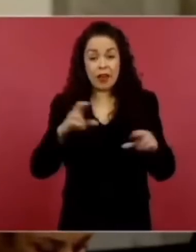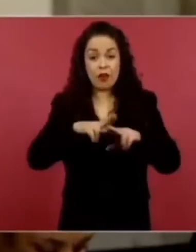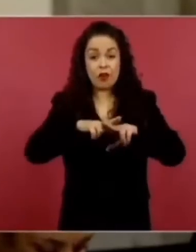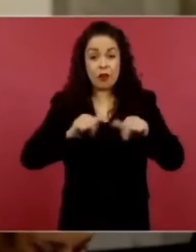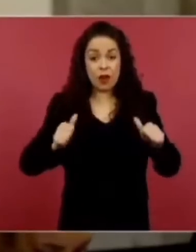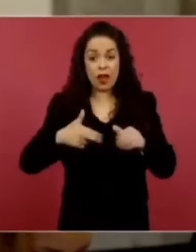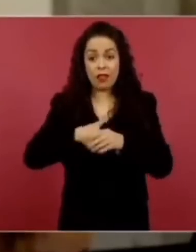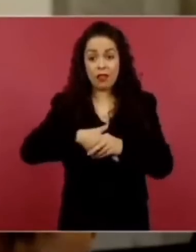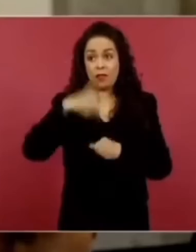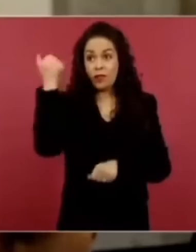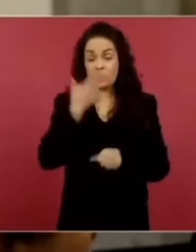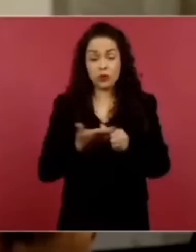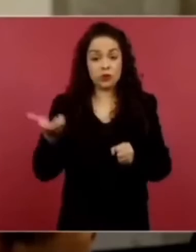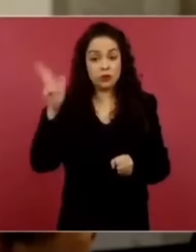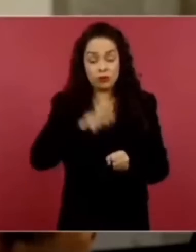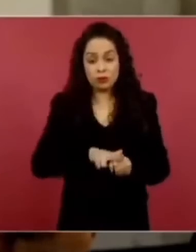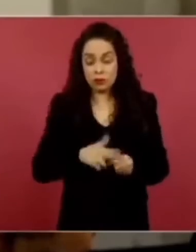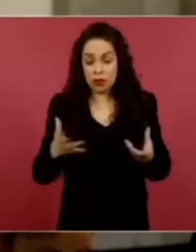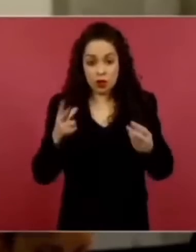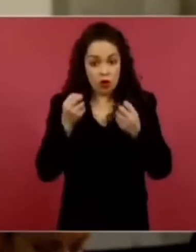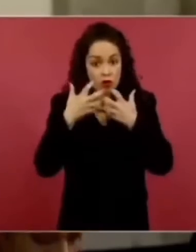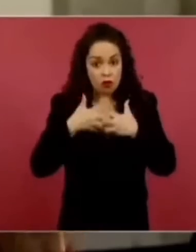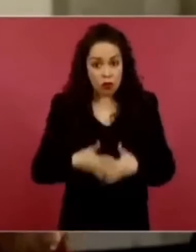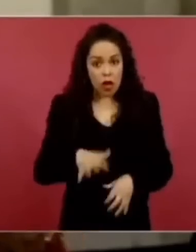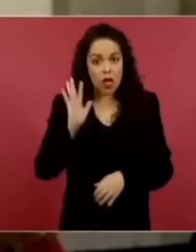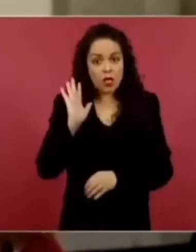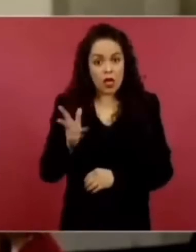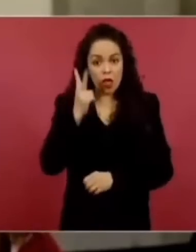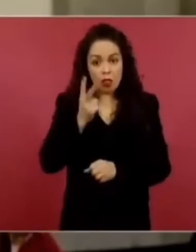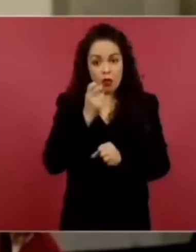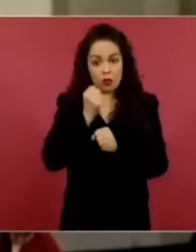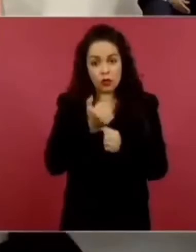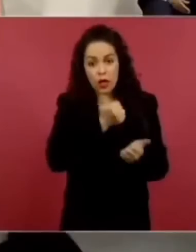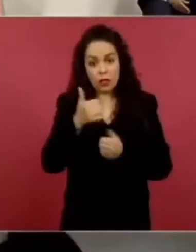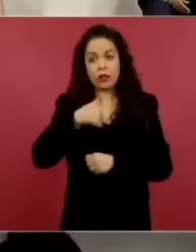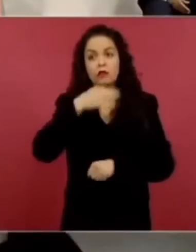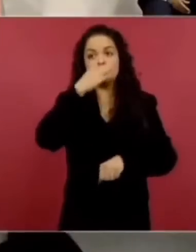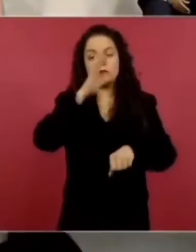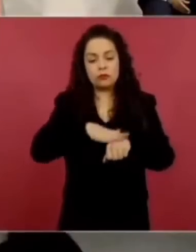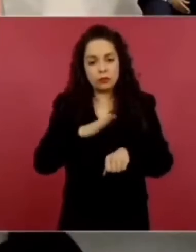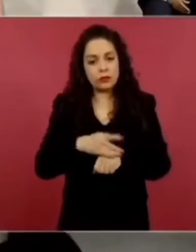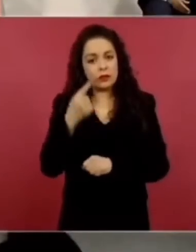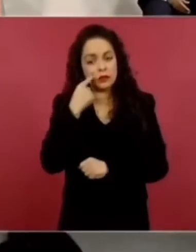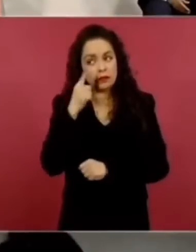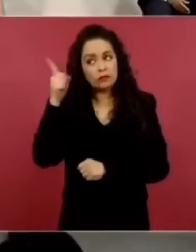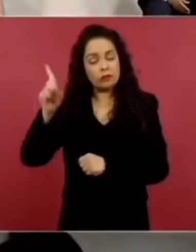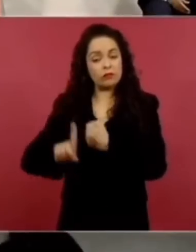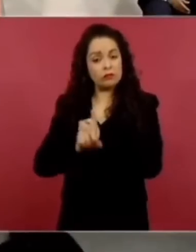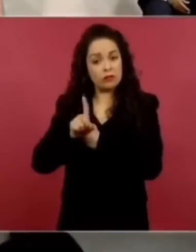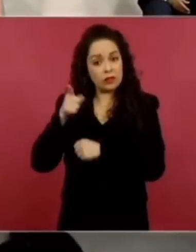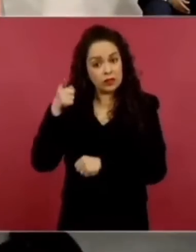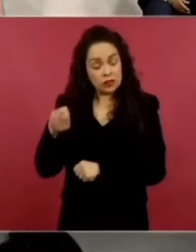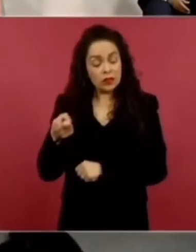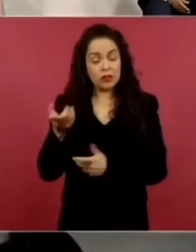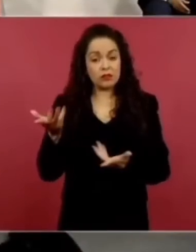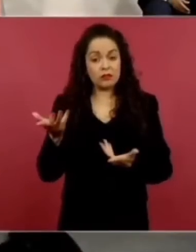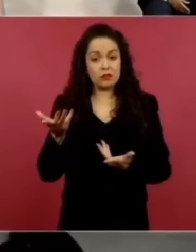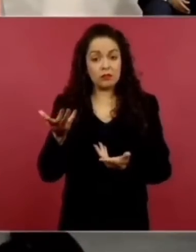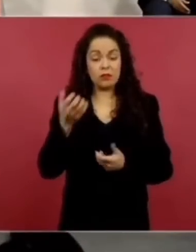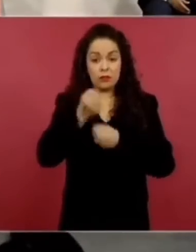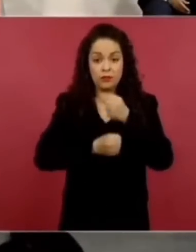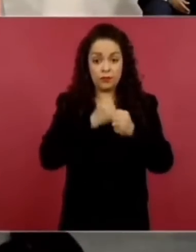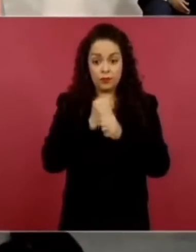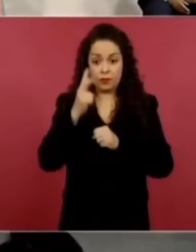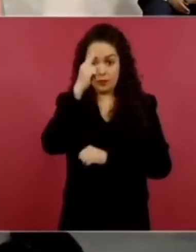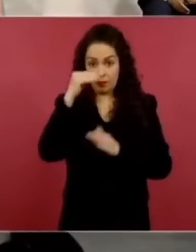Y no sabemos, lo hemos denunciado desde hace dos años, esta situación, y desde el 2018,